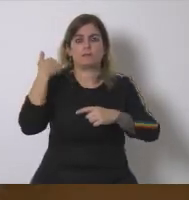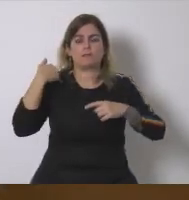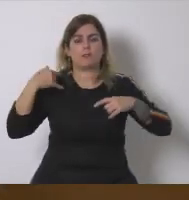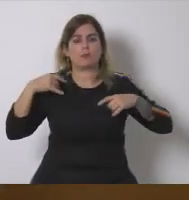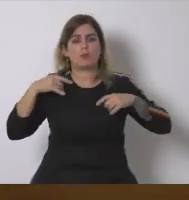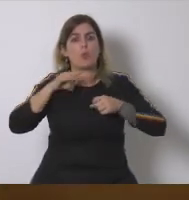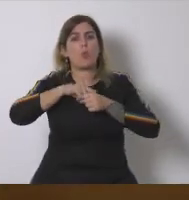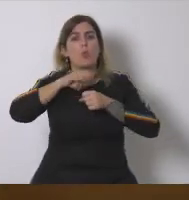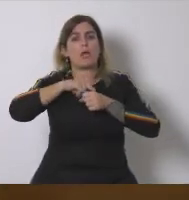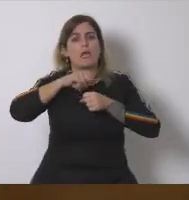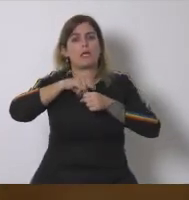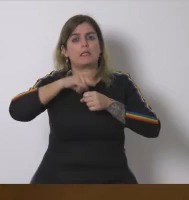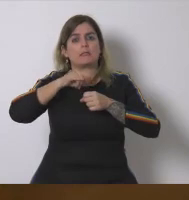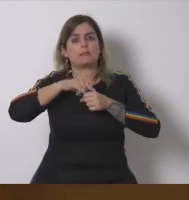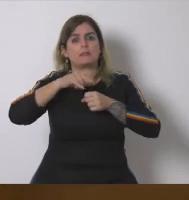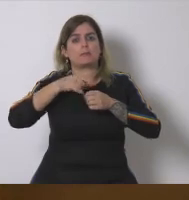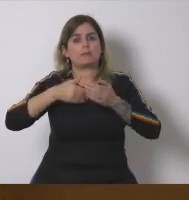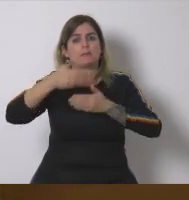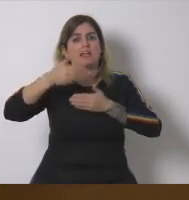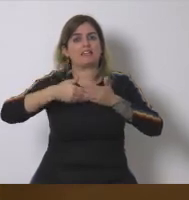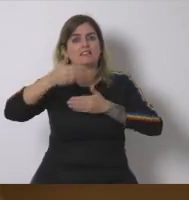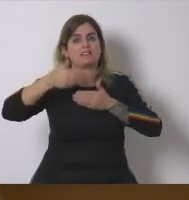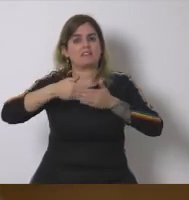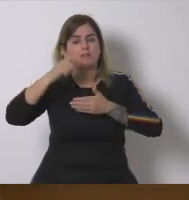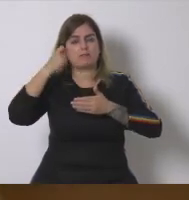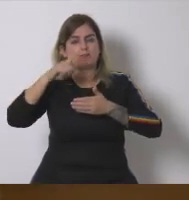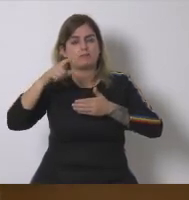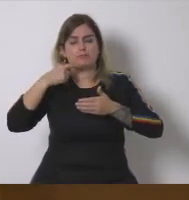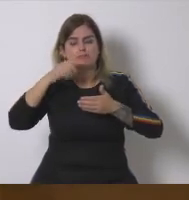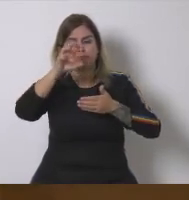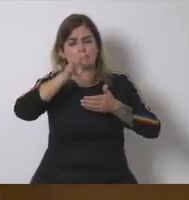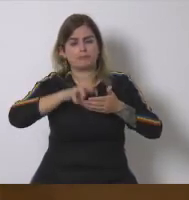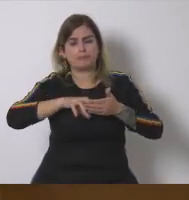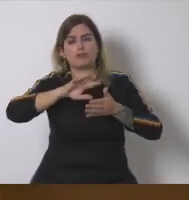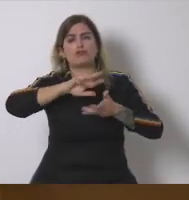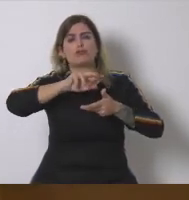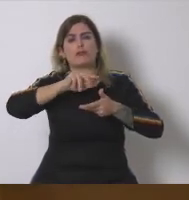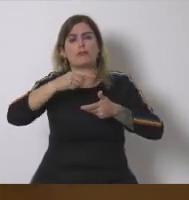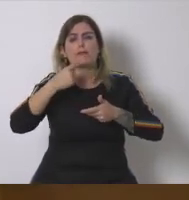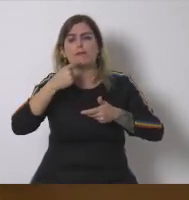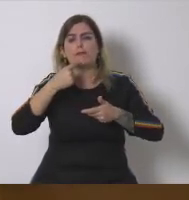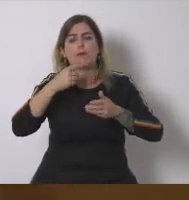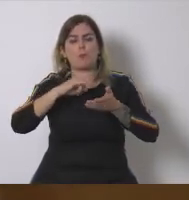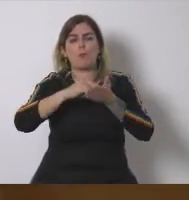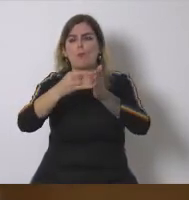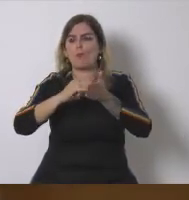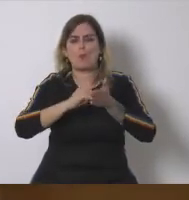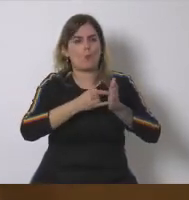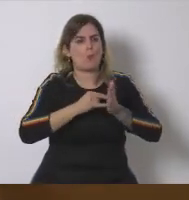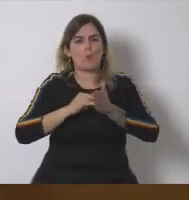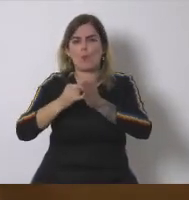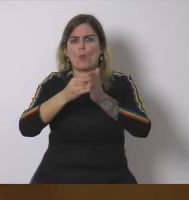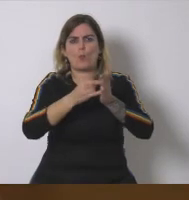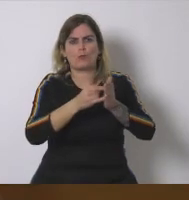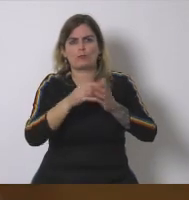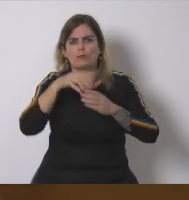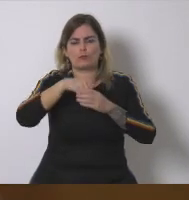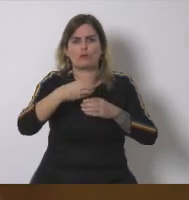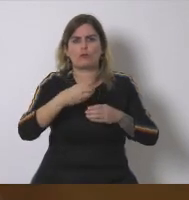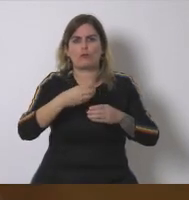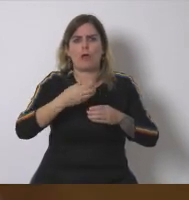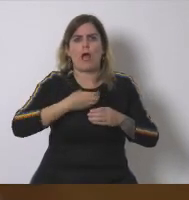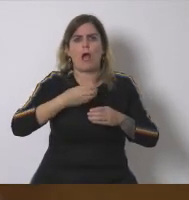día el lunes apareció en prensa en Girona una serie de proyectos